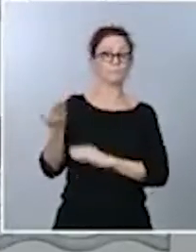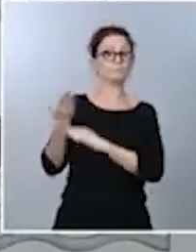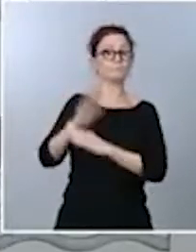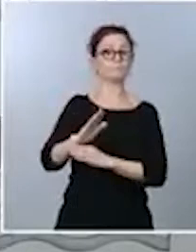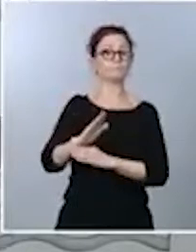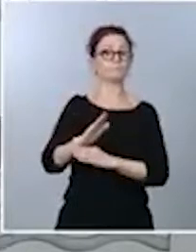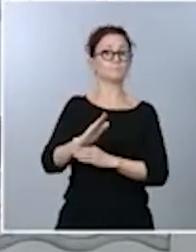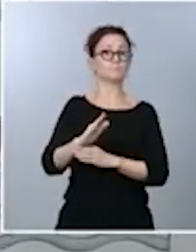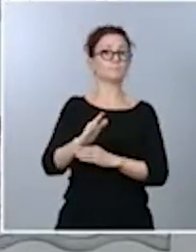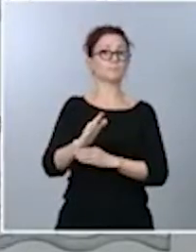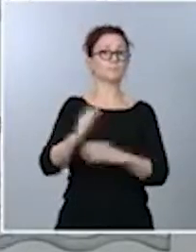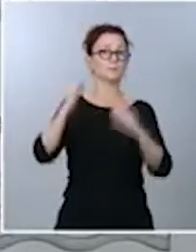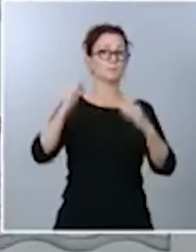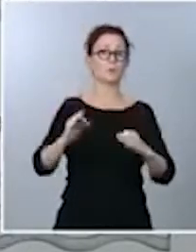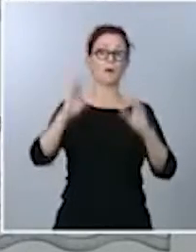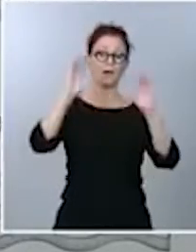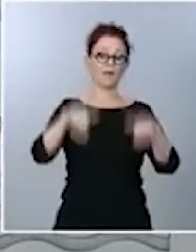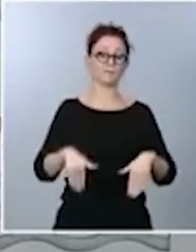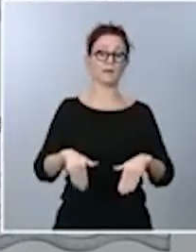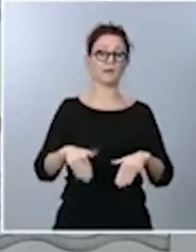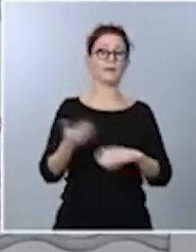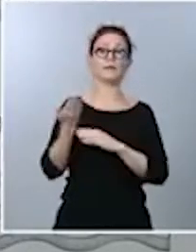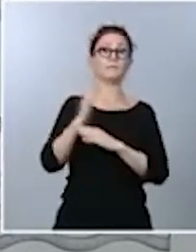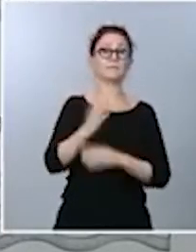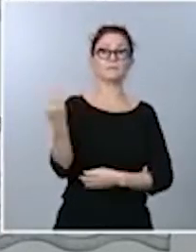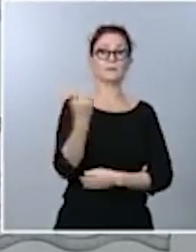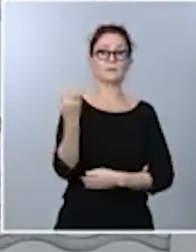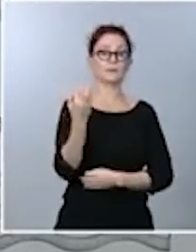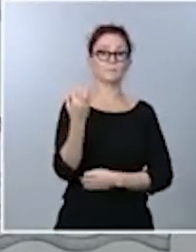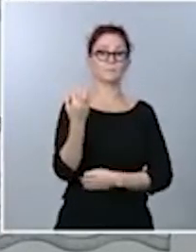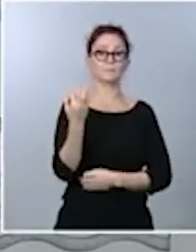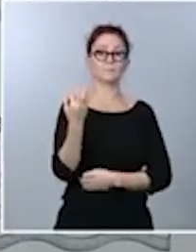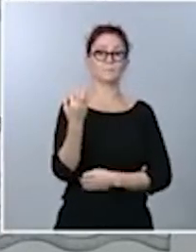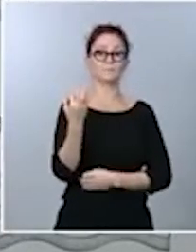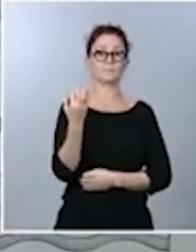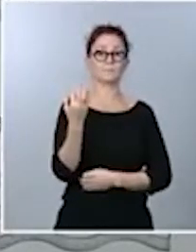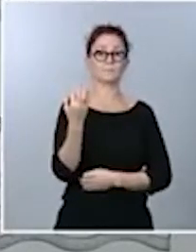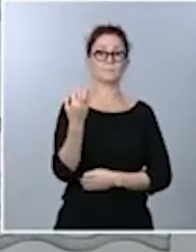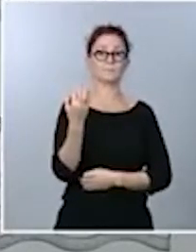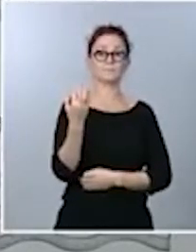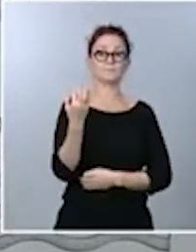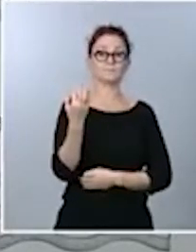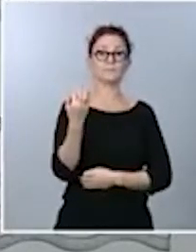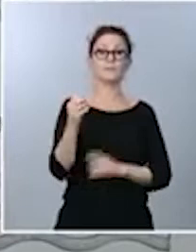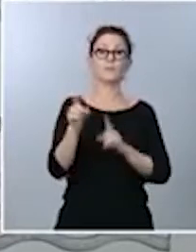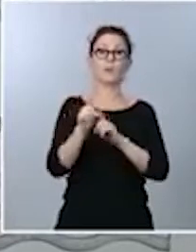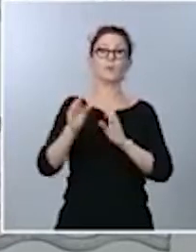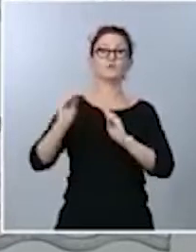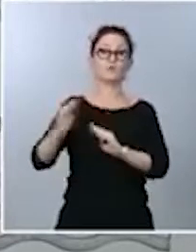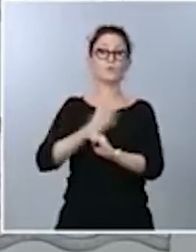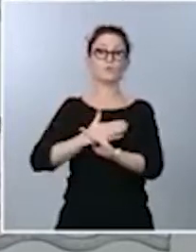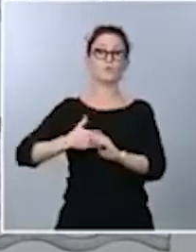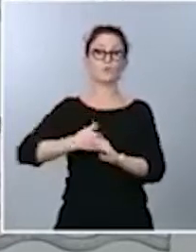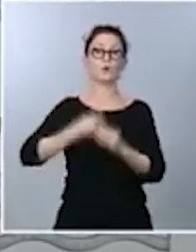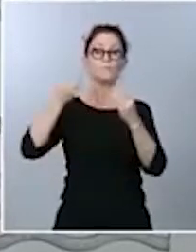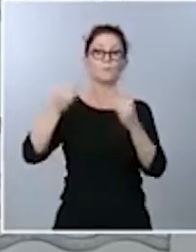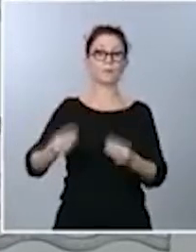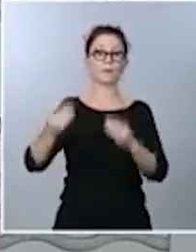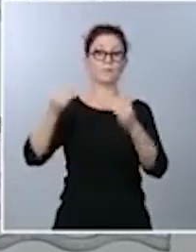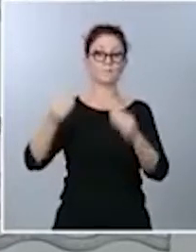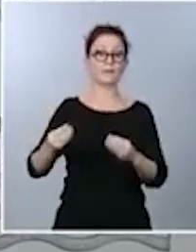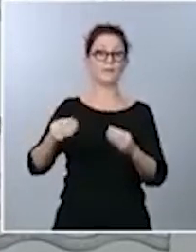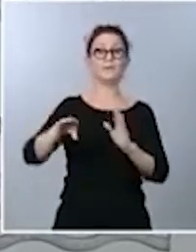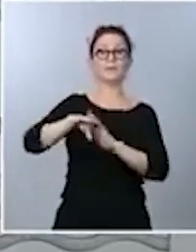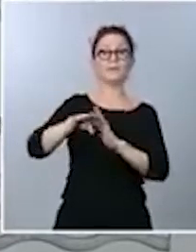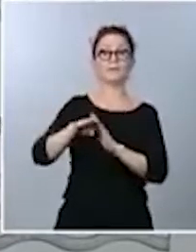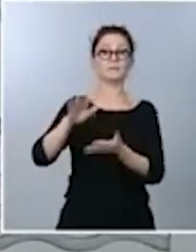lo que traslada es una falta de ubicación en el sitio que le corresponde la derecha moderada que consideramos que se tenía en donde